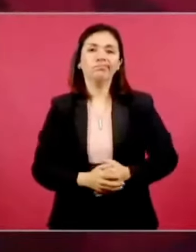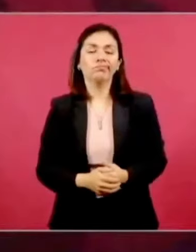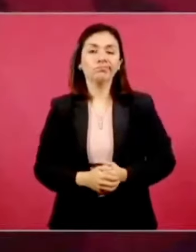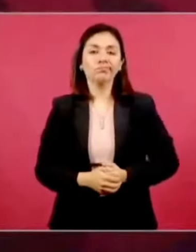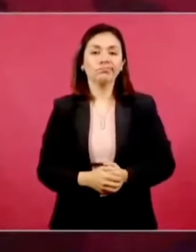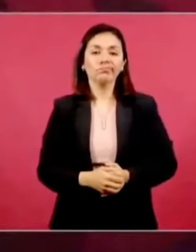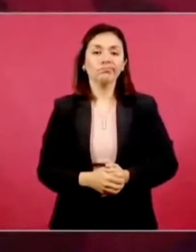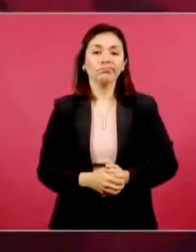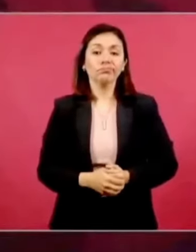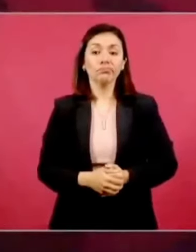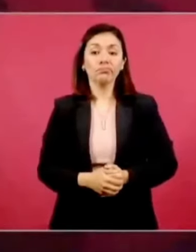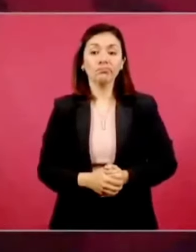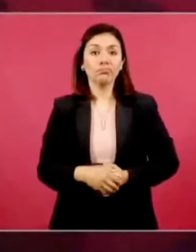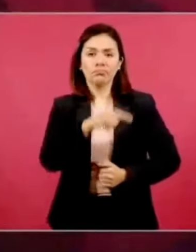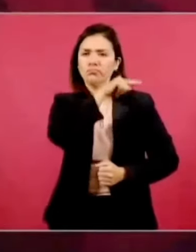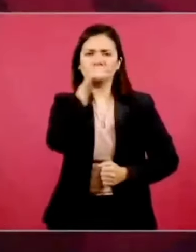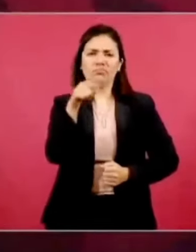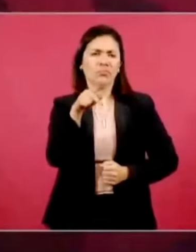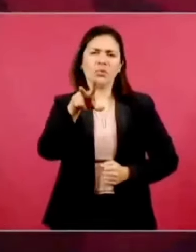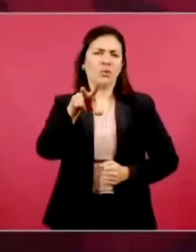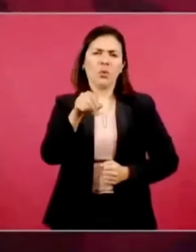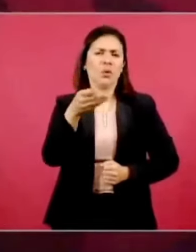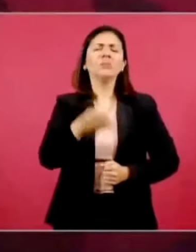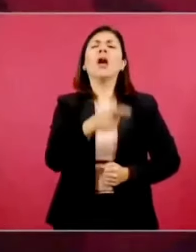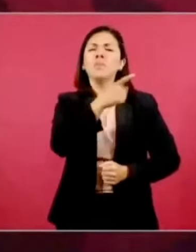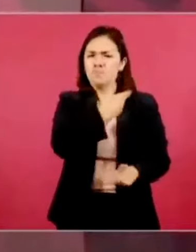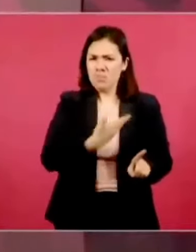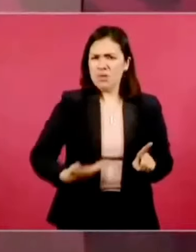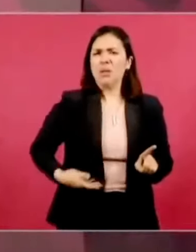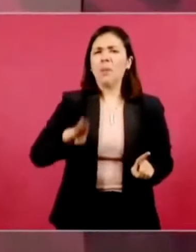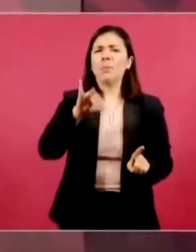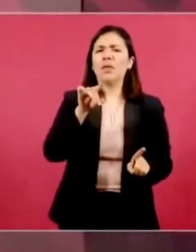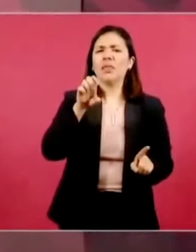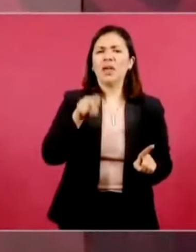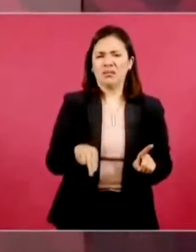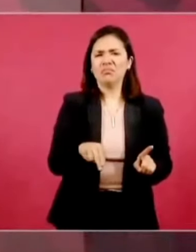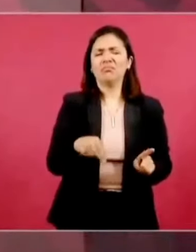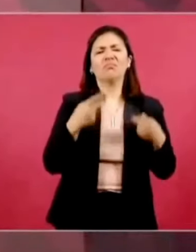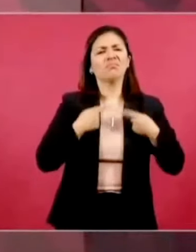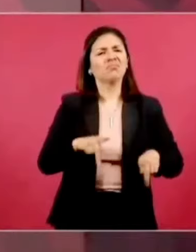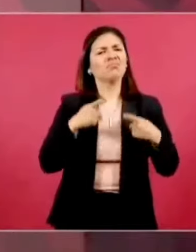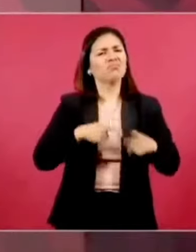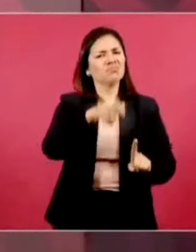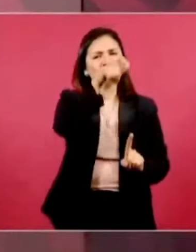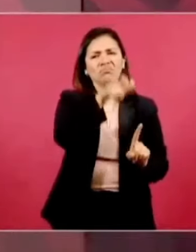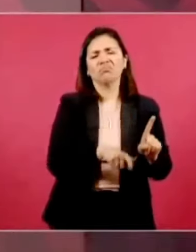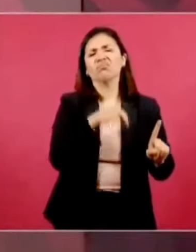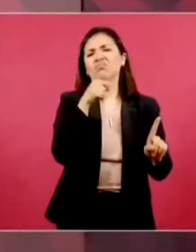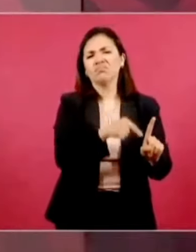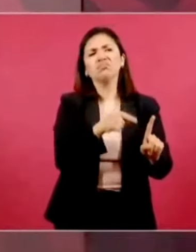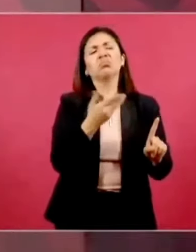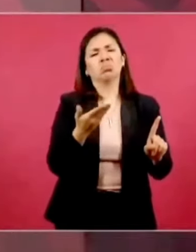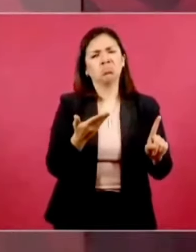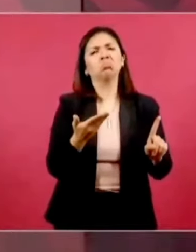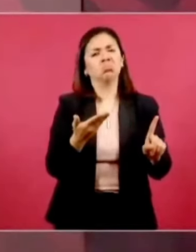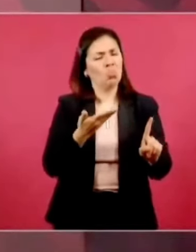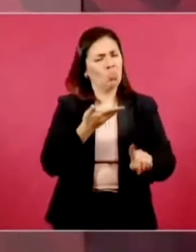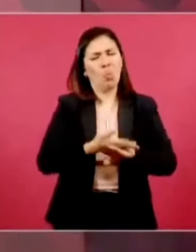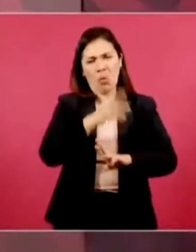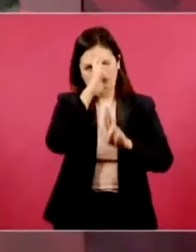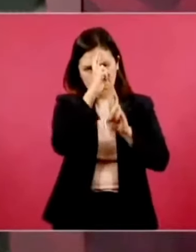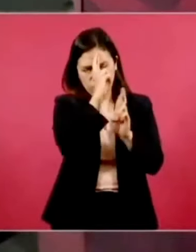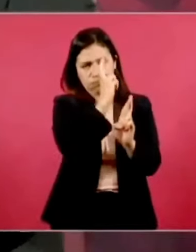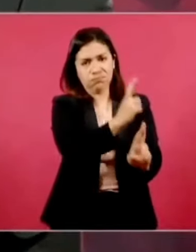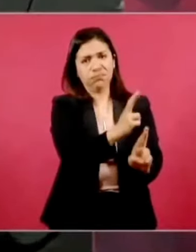Ni ellos se atreven, el presidente Biden es un hombre respetuoso.